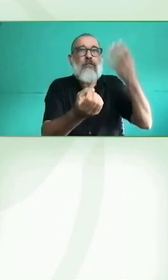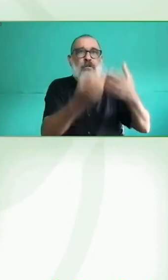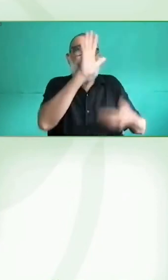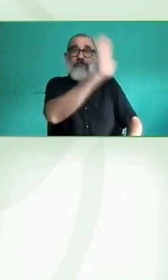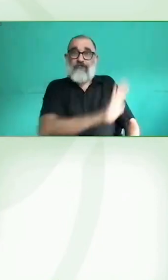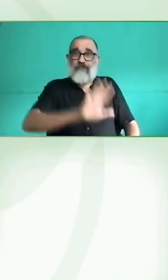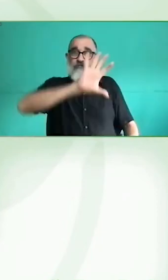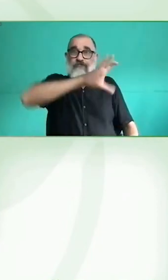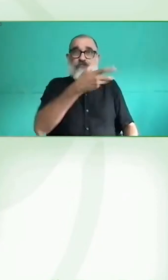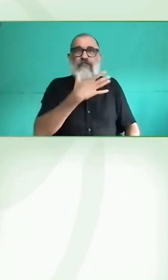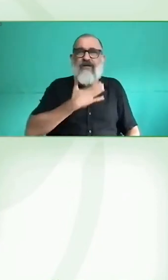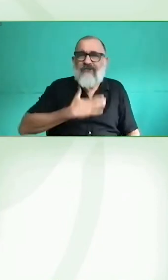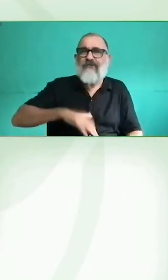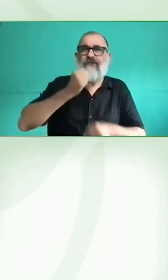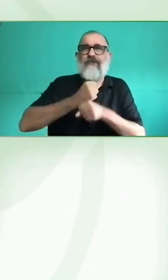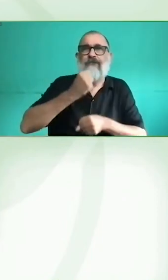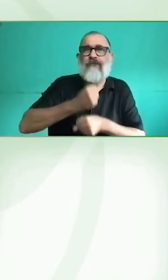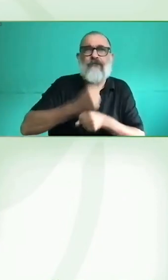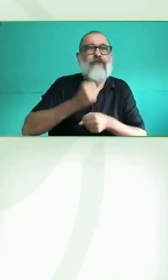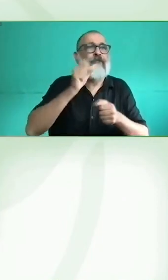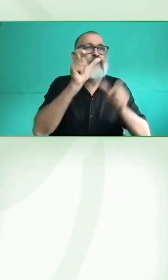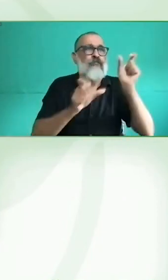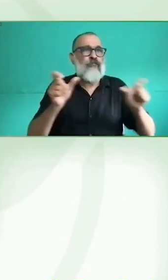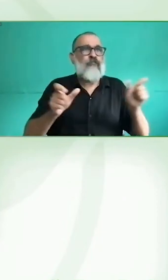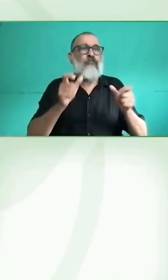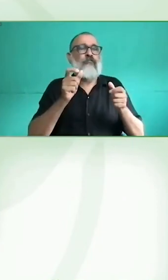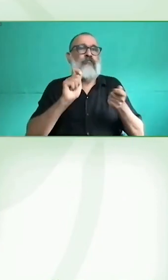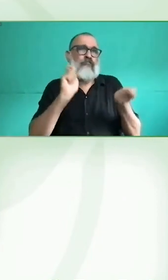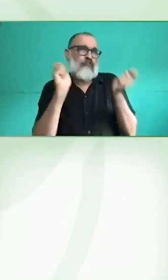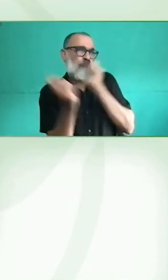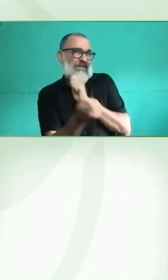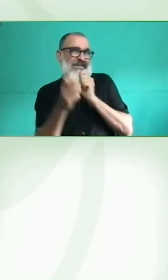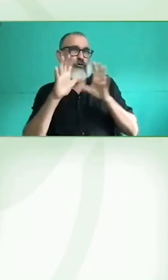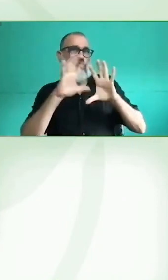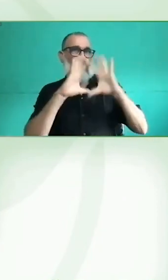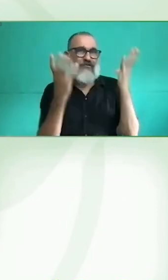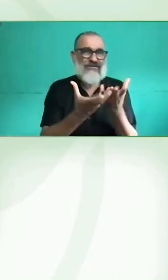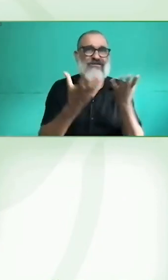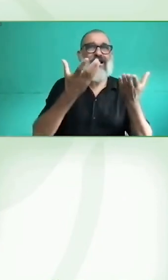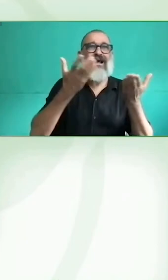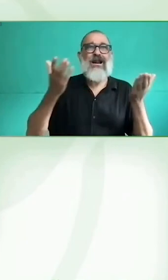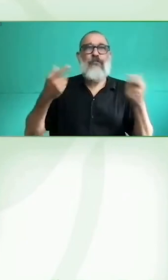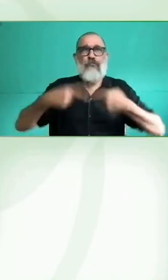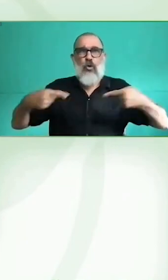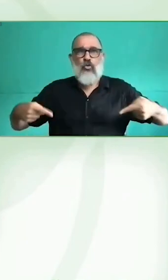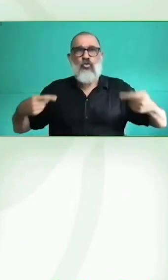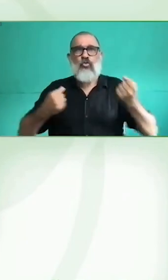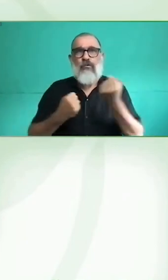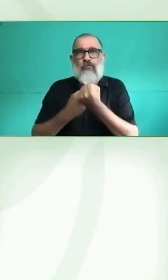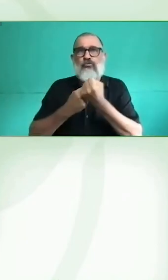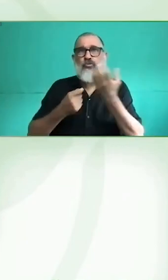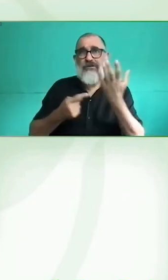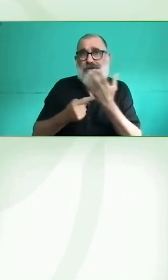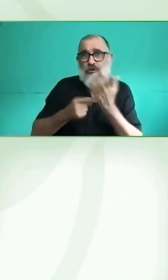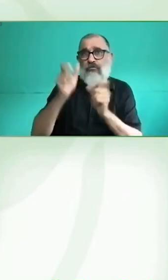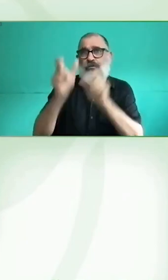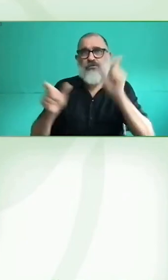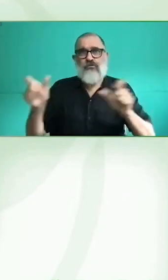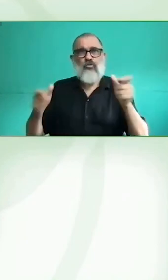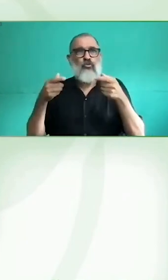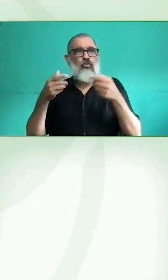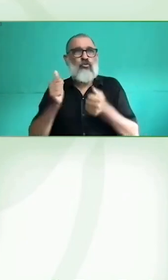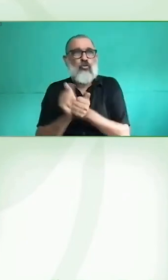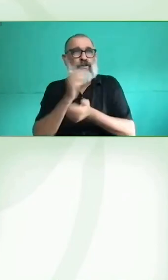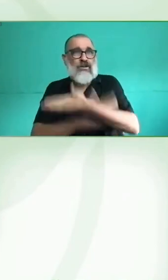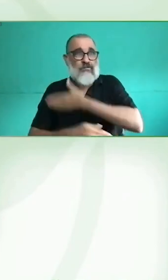exposición, un espacio en el que las personas pueden llegar, pueden tocar los productos, pueden probárselos, pueden ver si esto les funciona o no. Son servicios